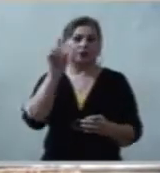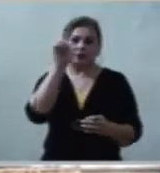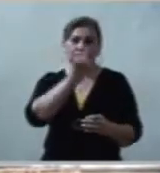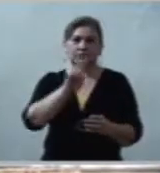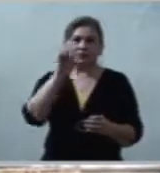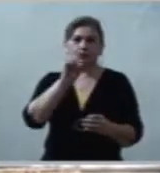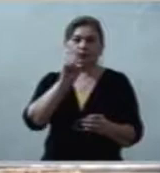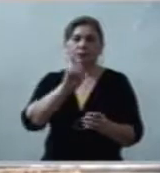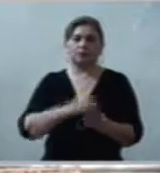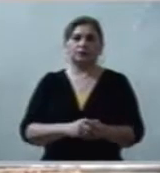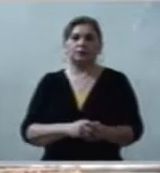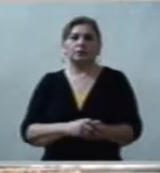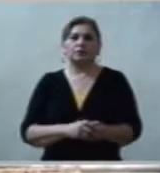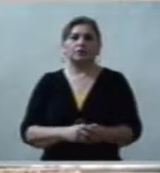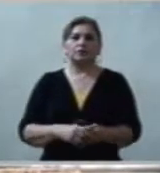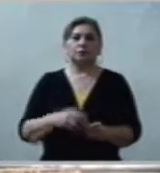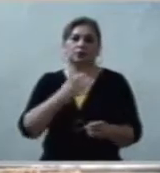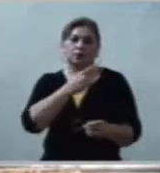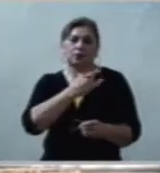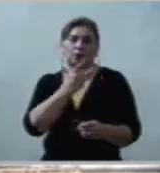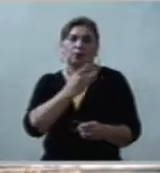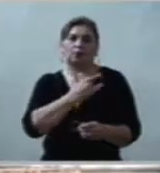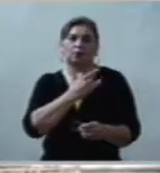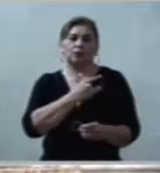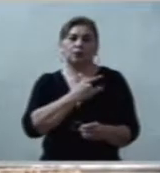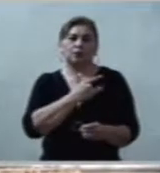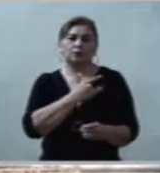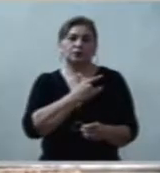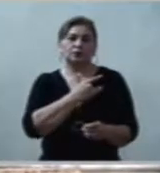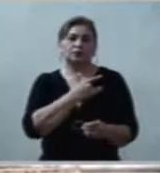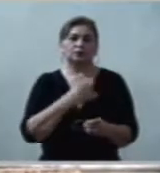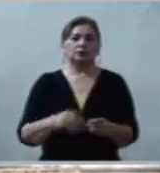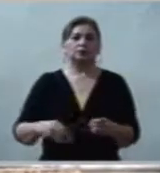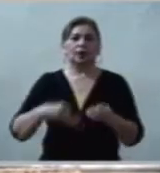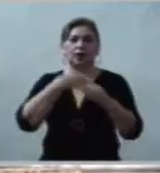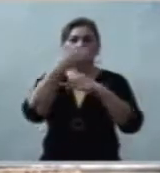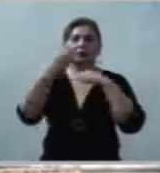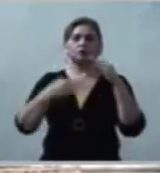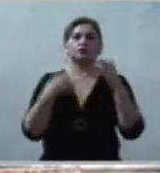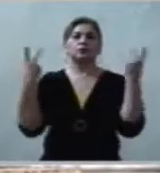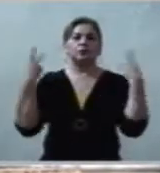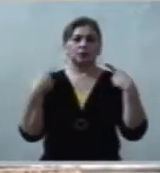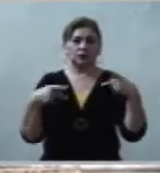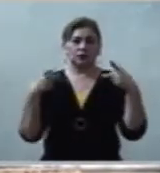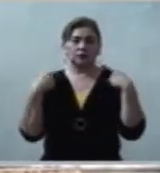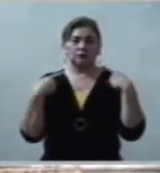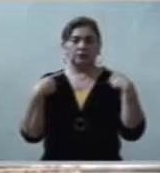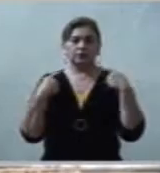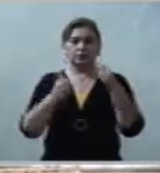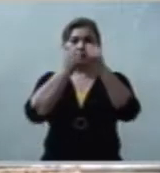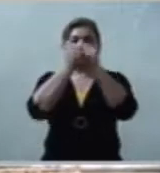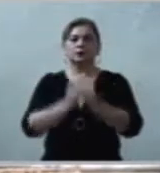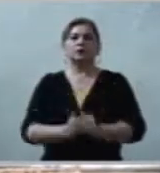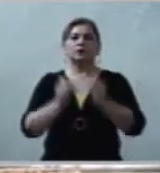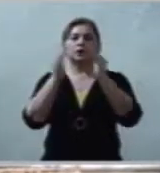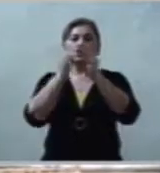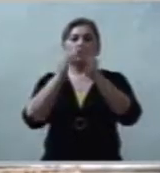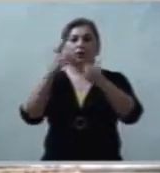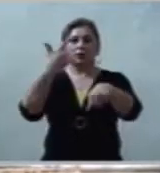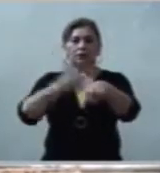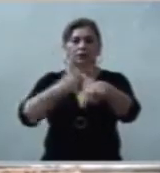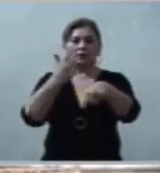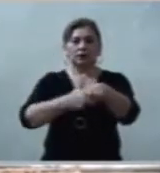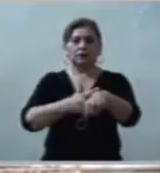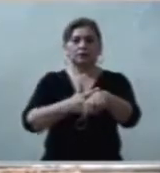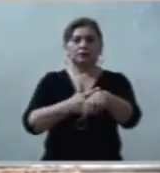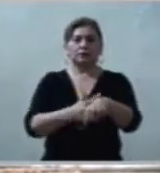nuestra mirada, nuestro corazón, hacia los hermanos y hermanas enfermos que en casa